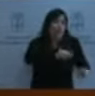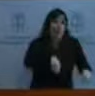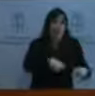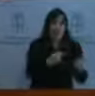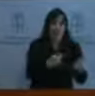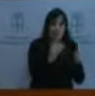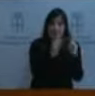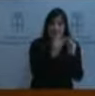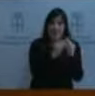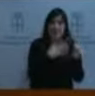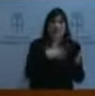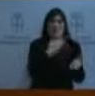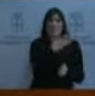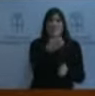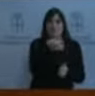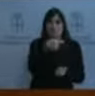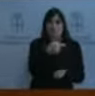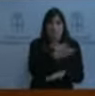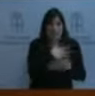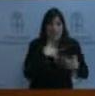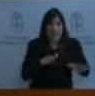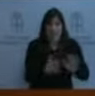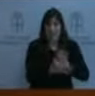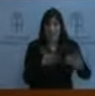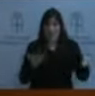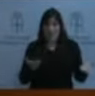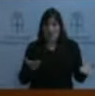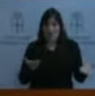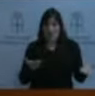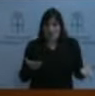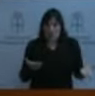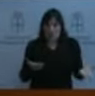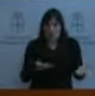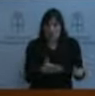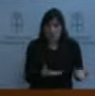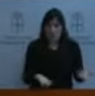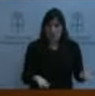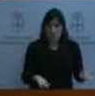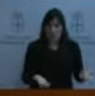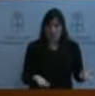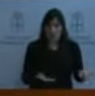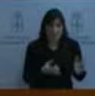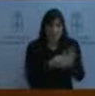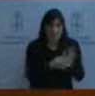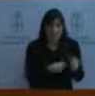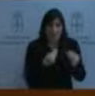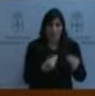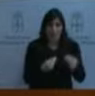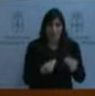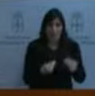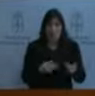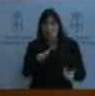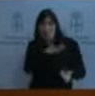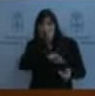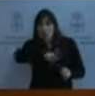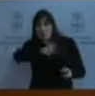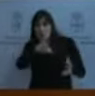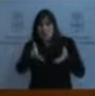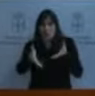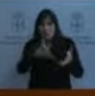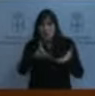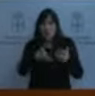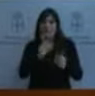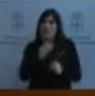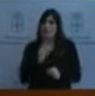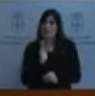velocidad de banda ancha en condiciones de calidad. Hay una zona intermedia que afecta también a la zona central y a pueblos y